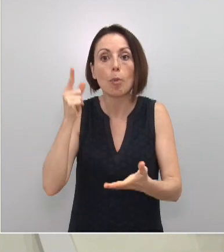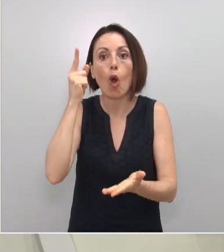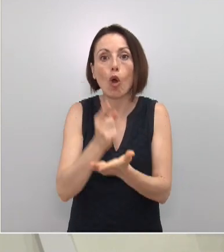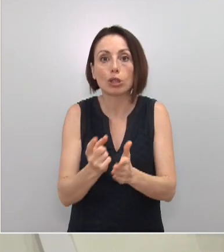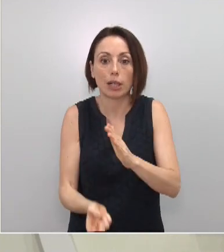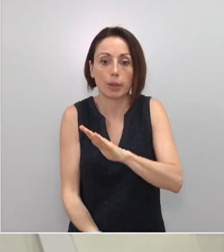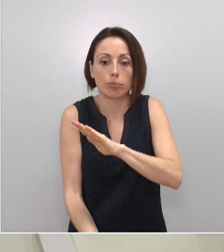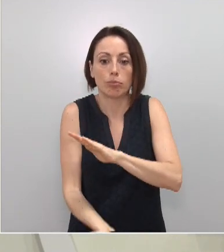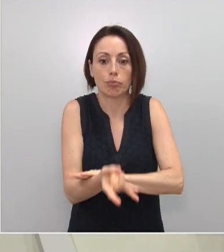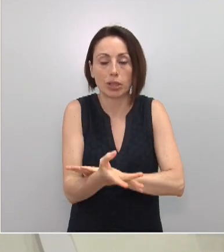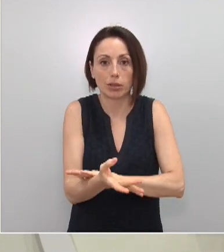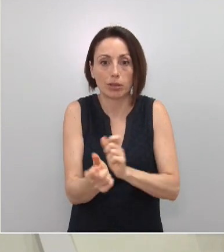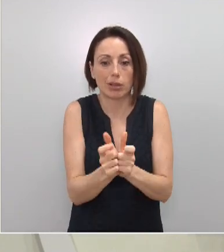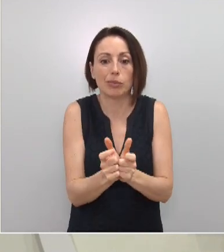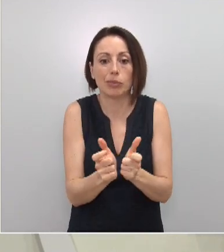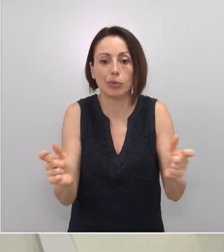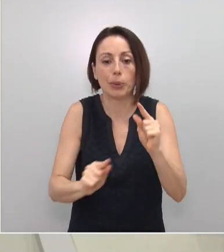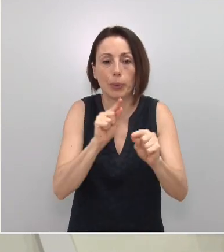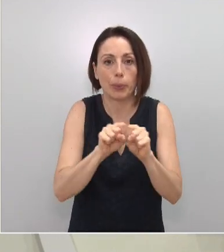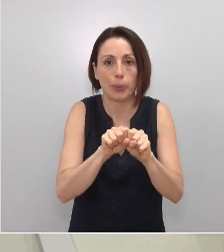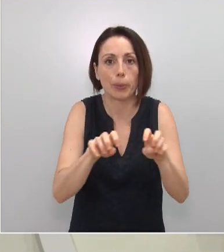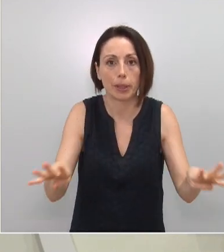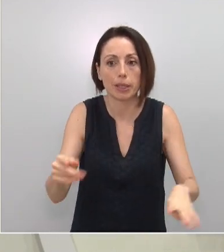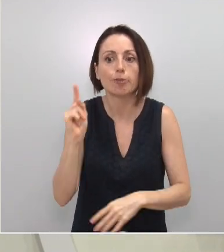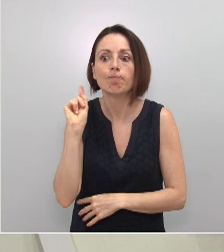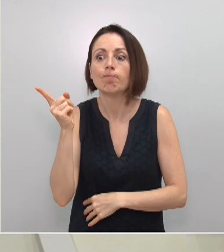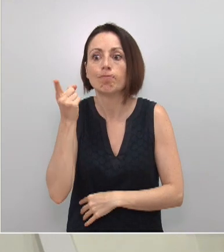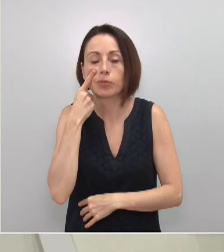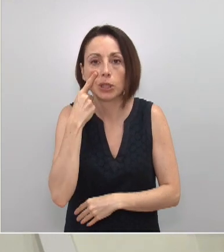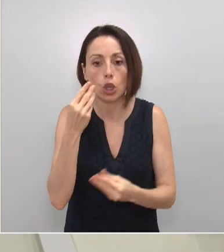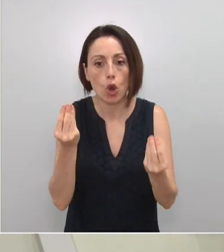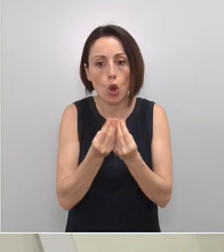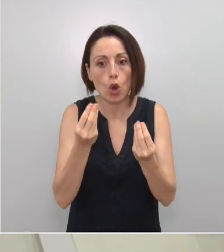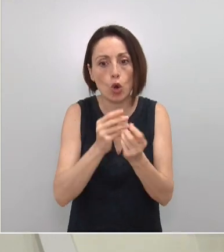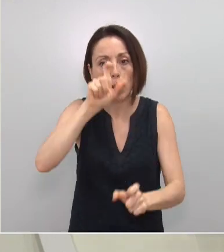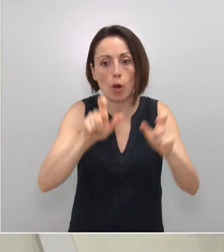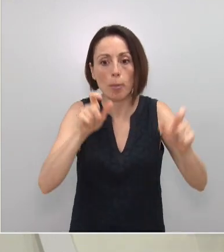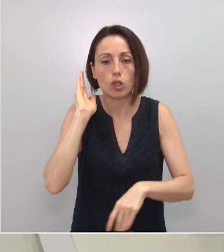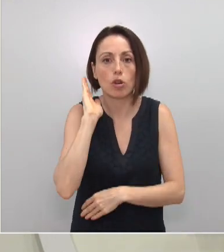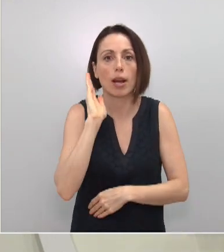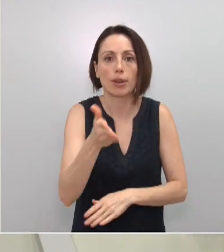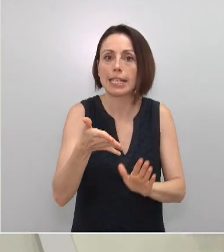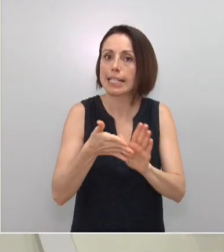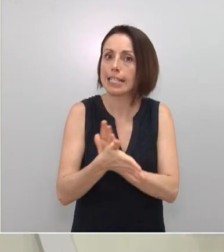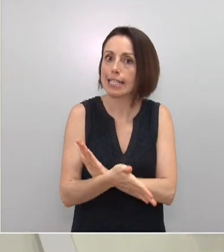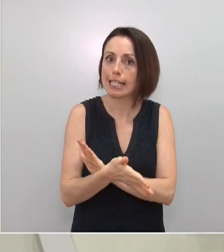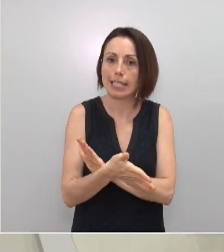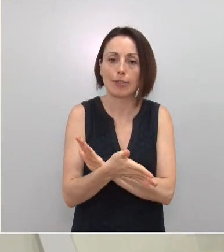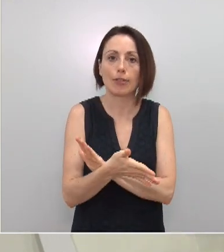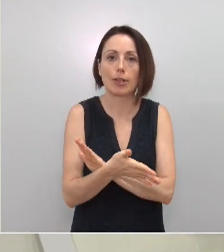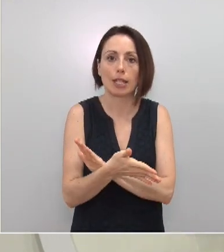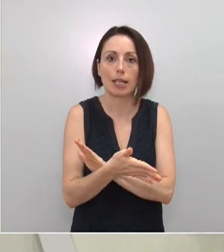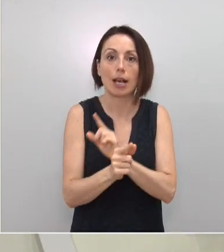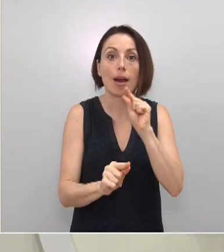desde luego, detecte un rebrote y un número de contagios que así estipule suficiente tanto